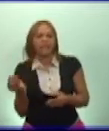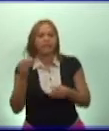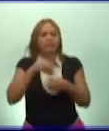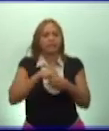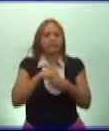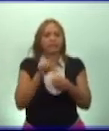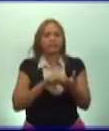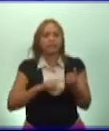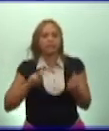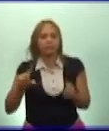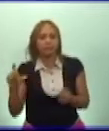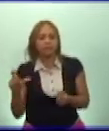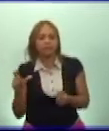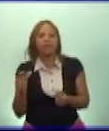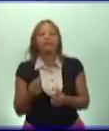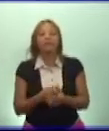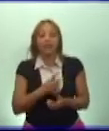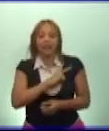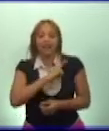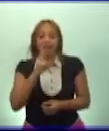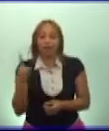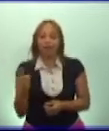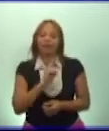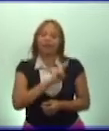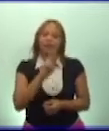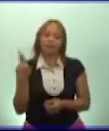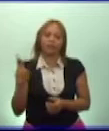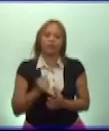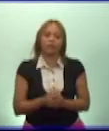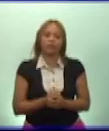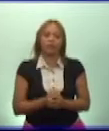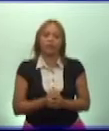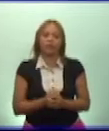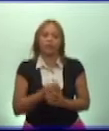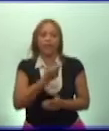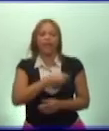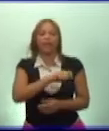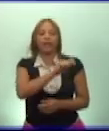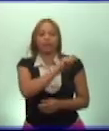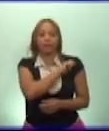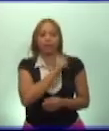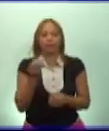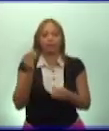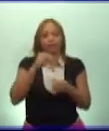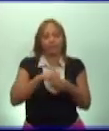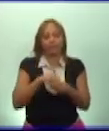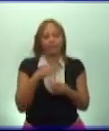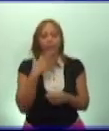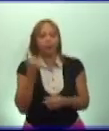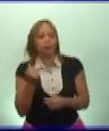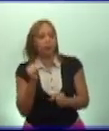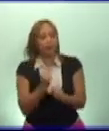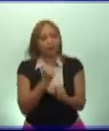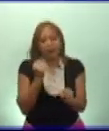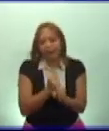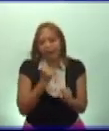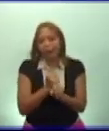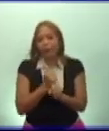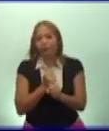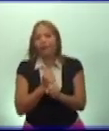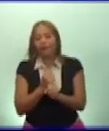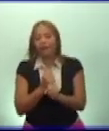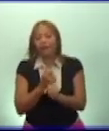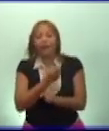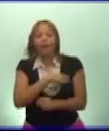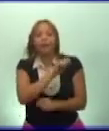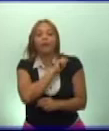partido? La vanguardia de la revolución, el pueblo, los mejores trabajadores. El pueblo tiene